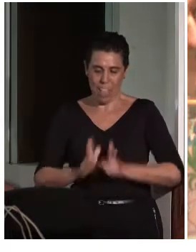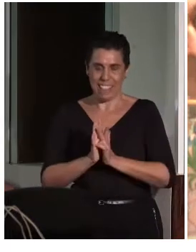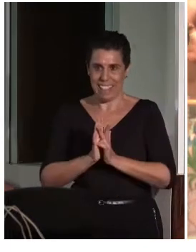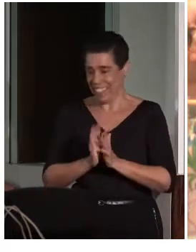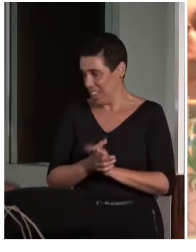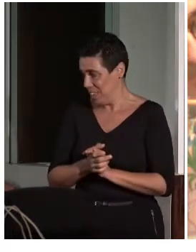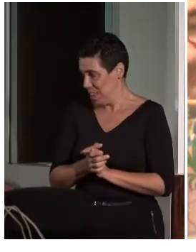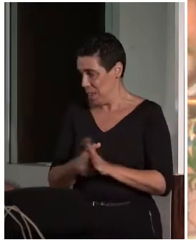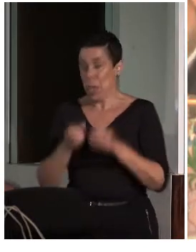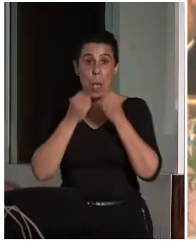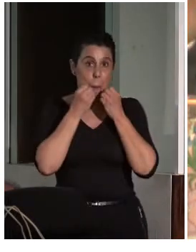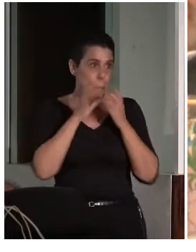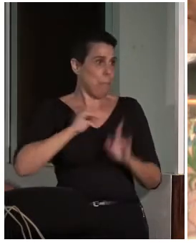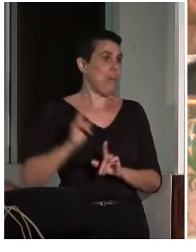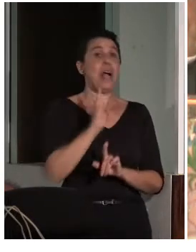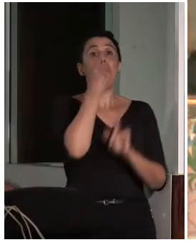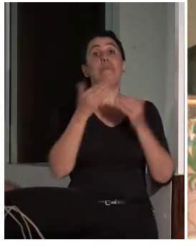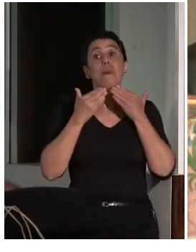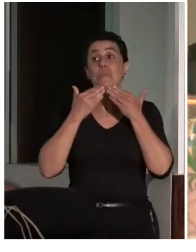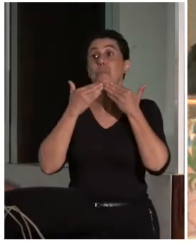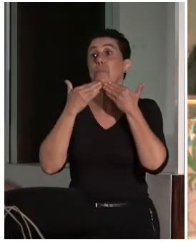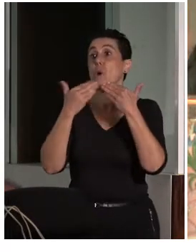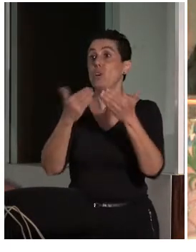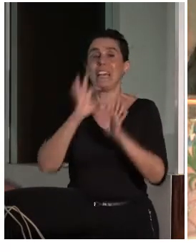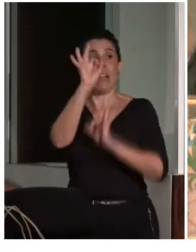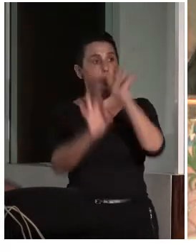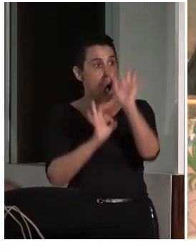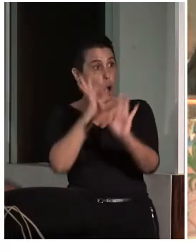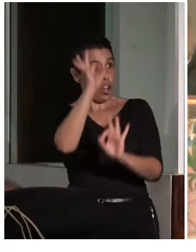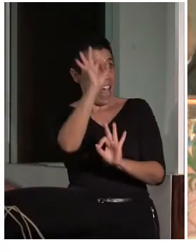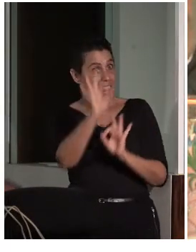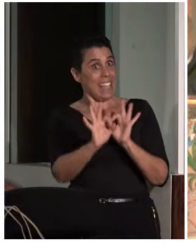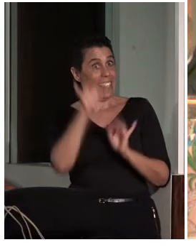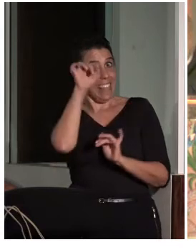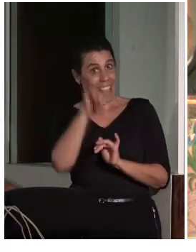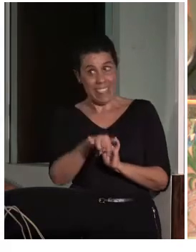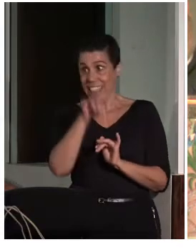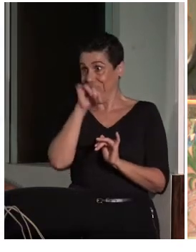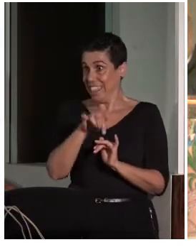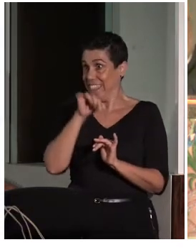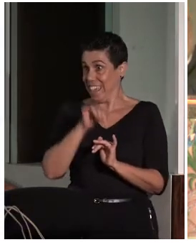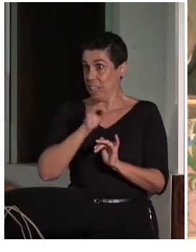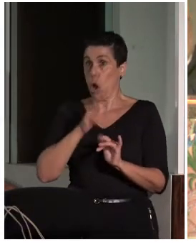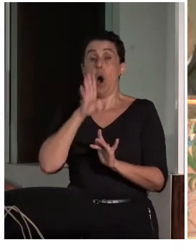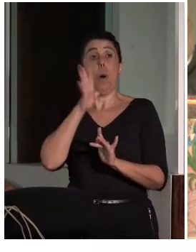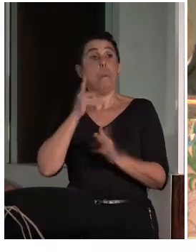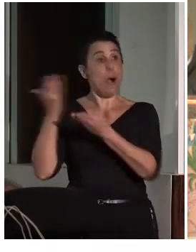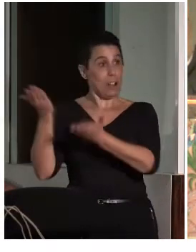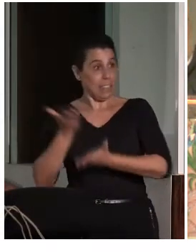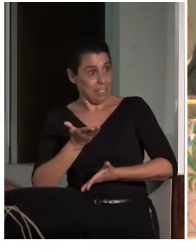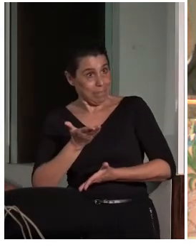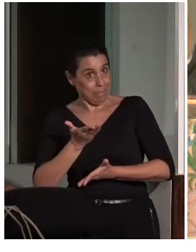Bien. Lo primero, agradecerle a la organización de esto que haya contado con nosotros,